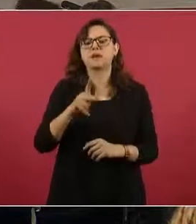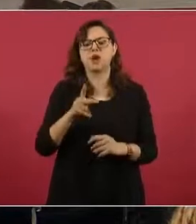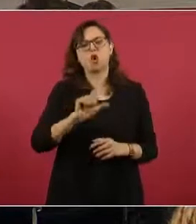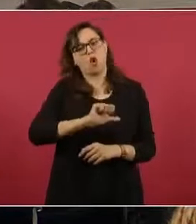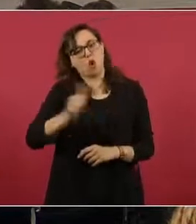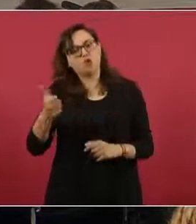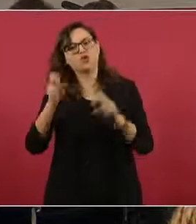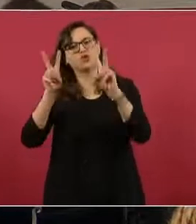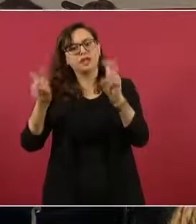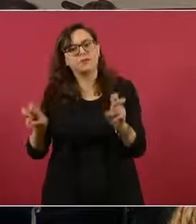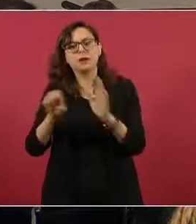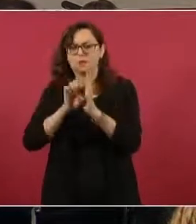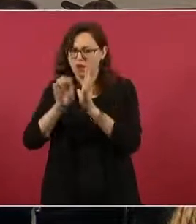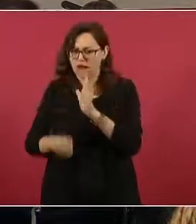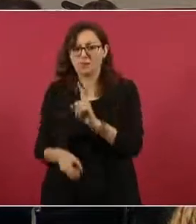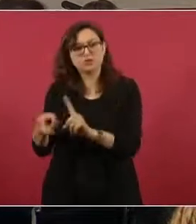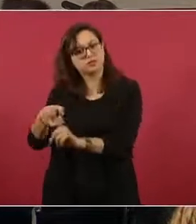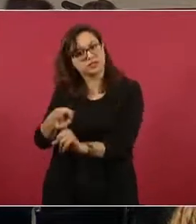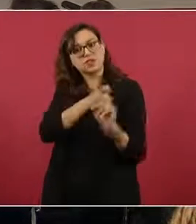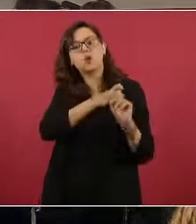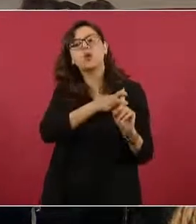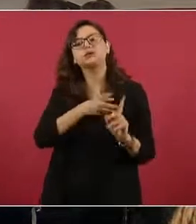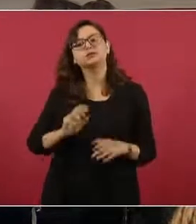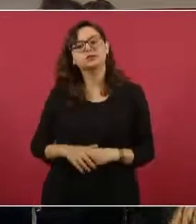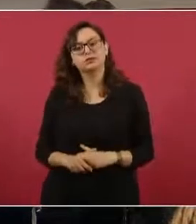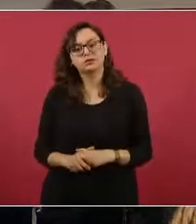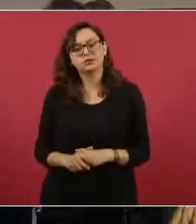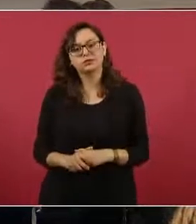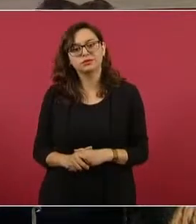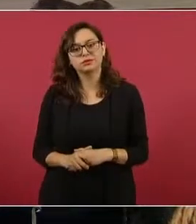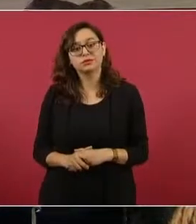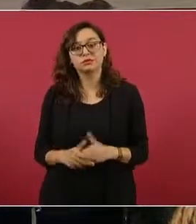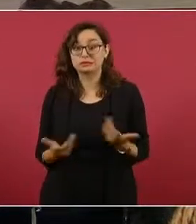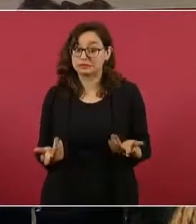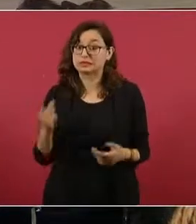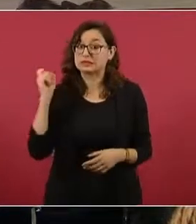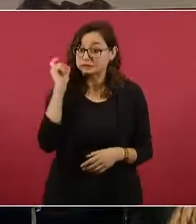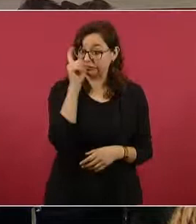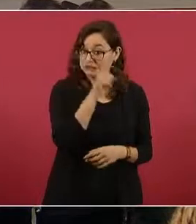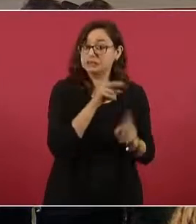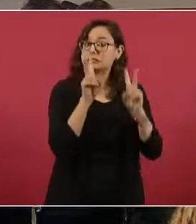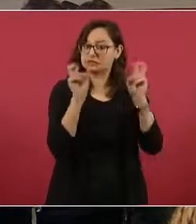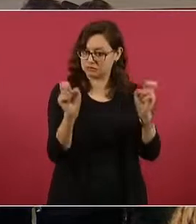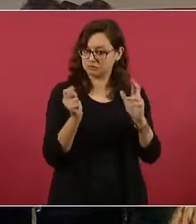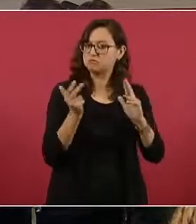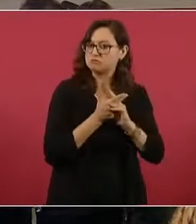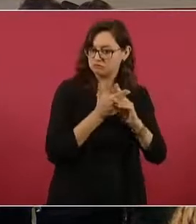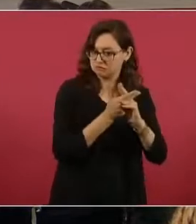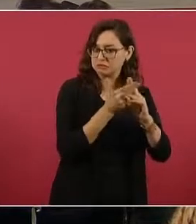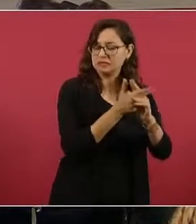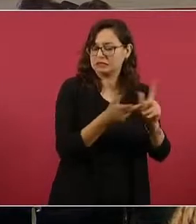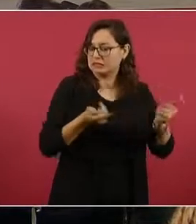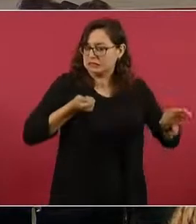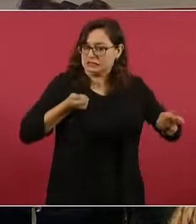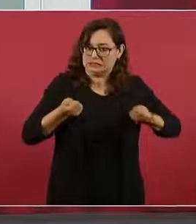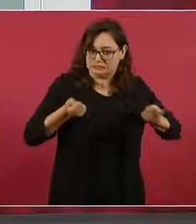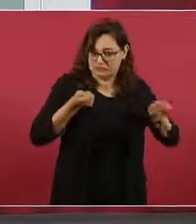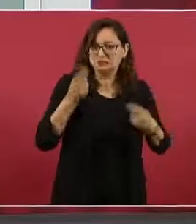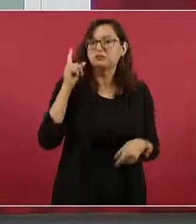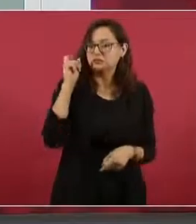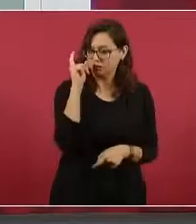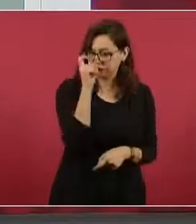Este es lo que más nos ha costado trabajo, lo más difícil.